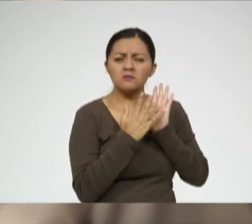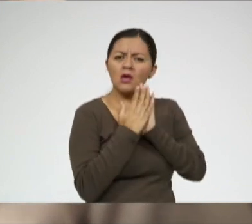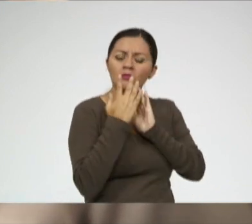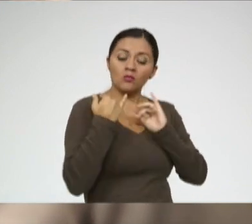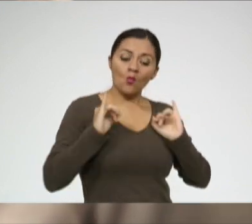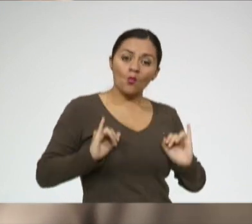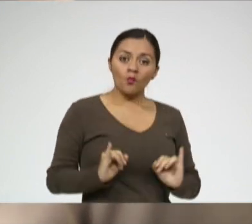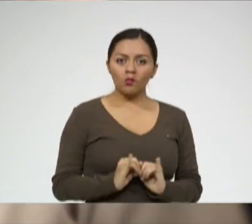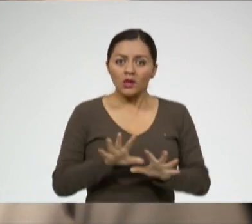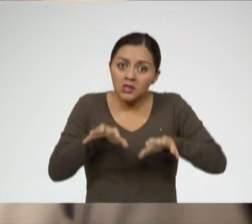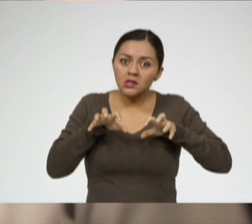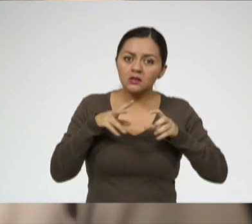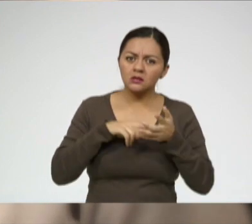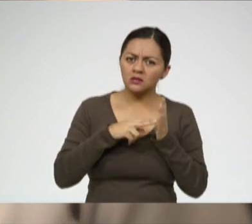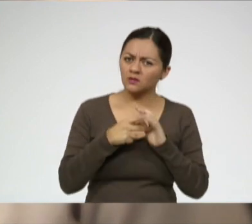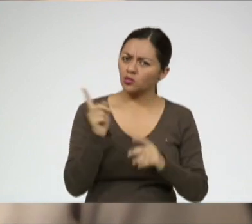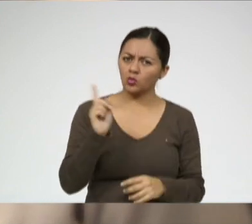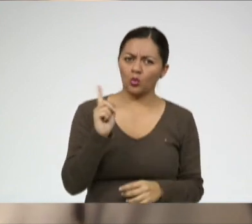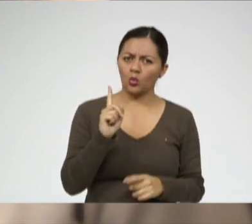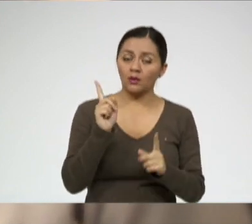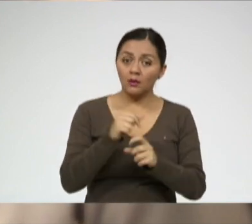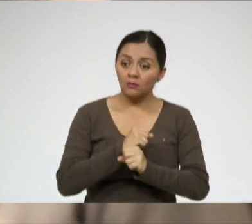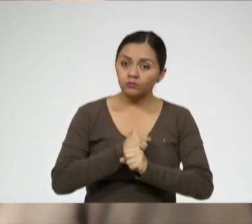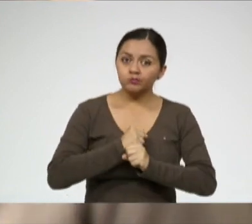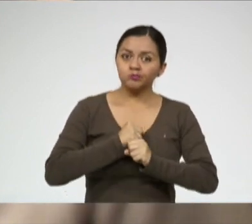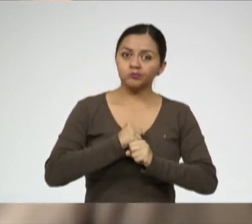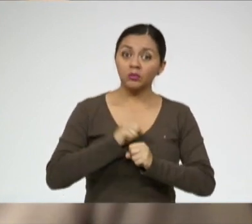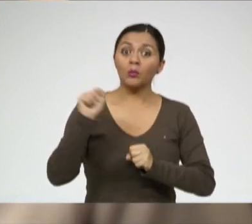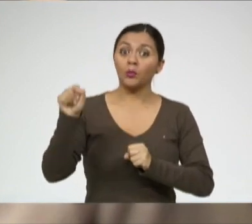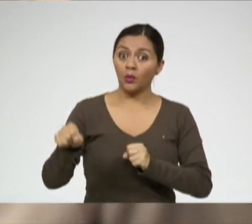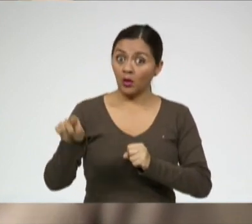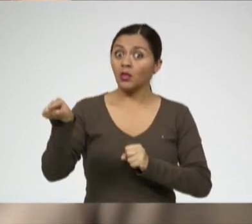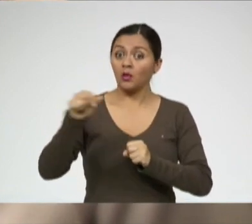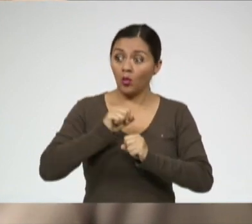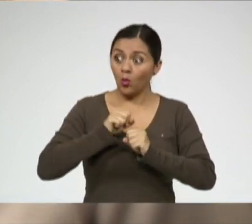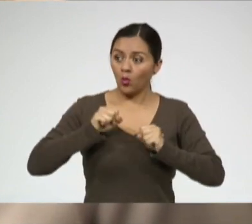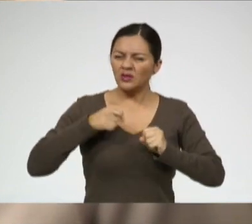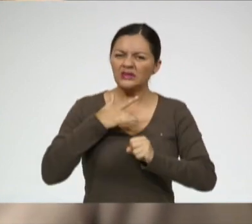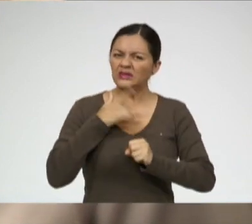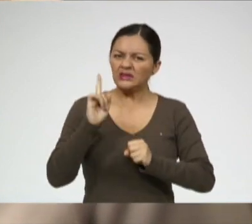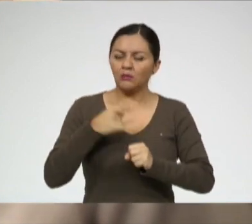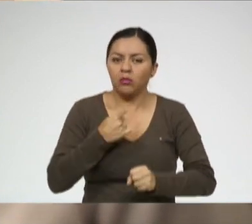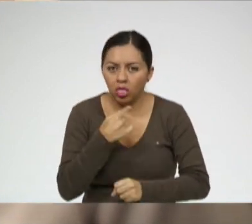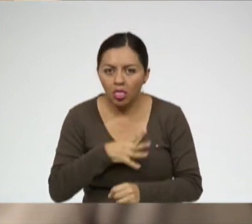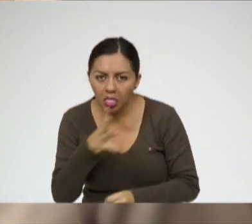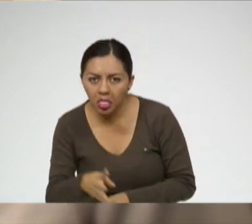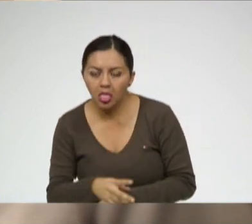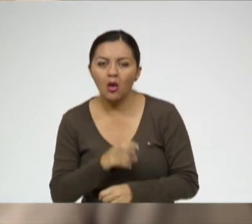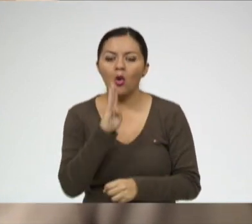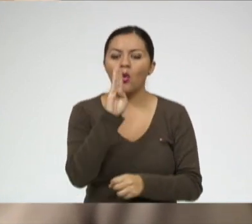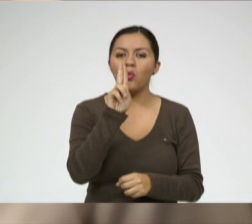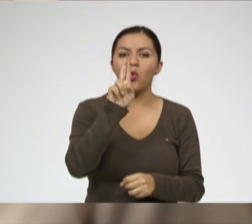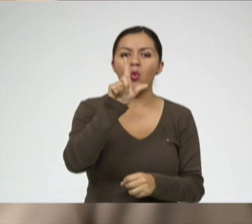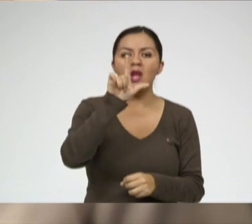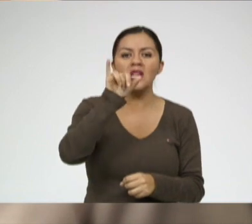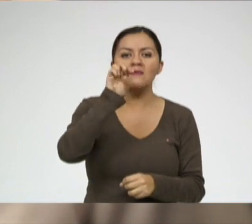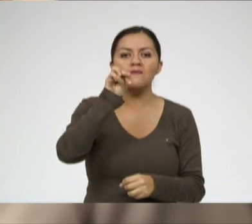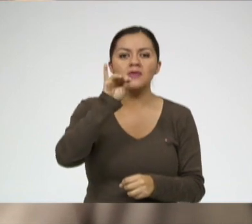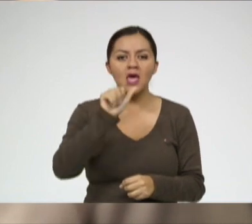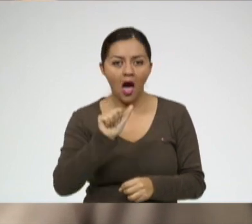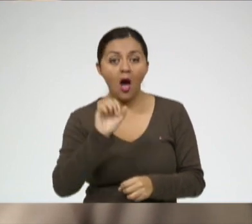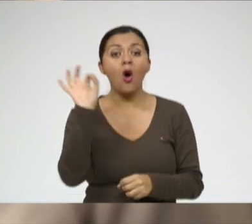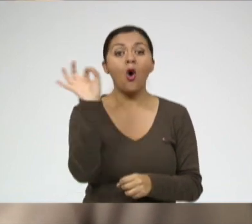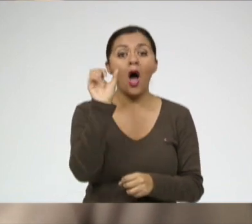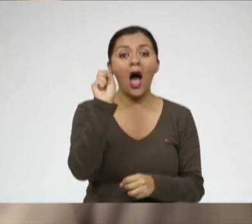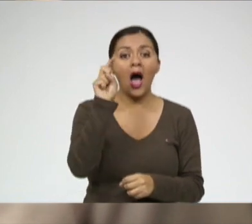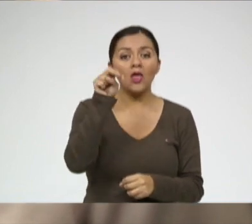con sobrepeso o que son más gorditas tienden a tener una anorexia o una bulimia. Y también otro trastorno conductual muy importante que es